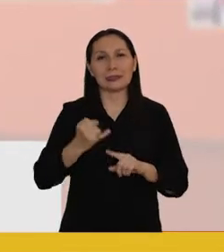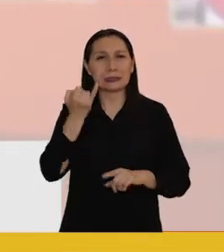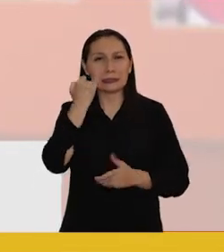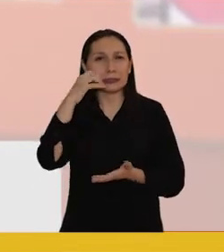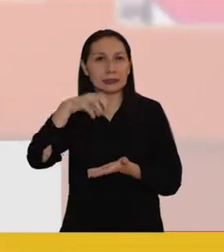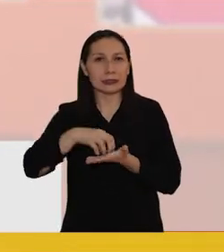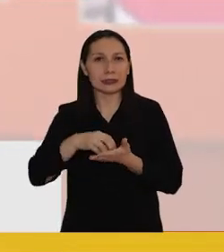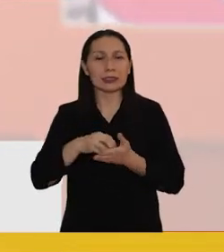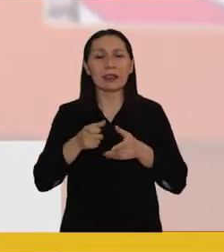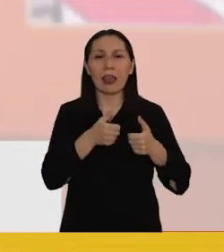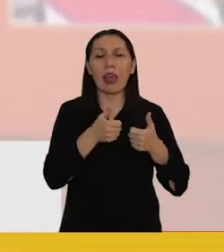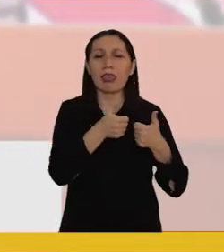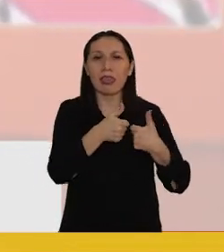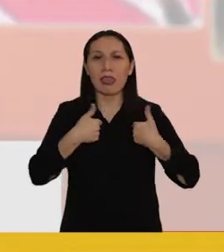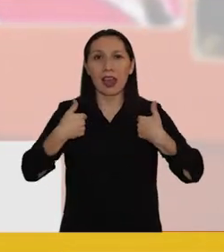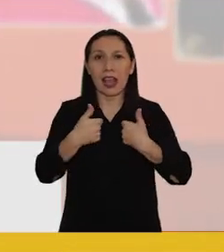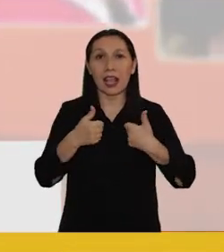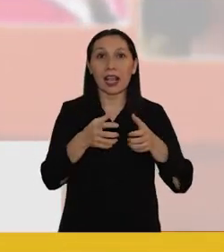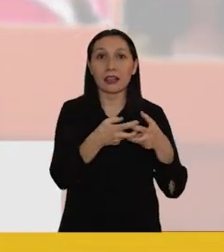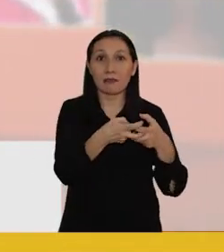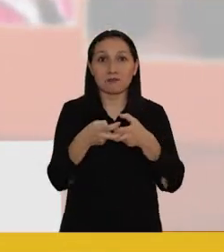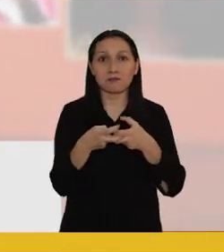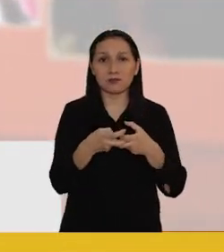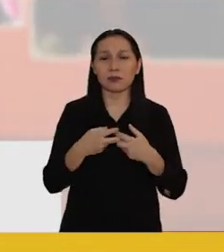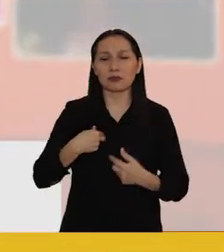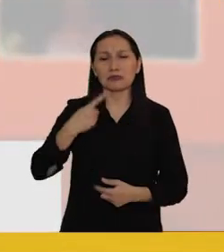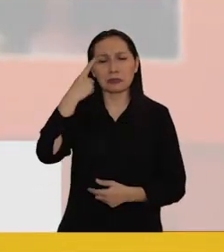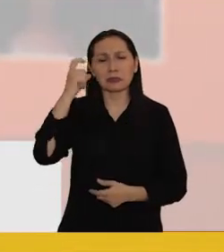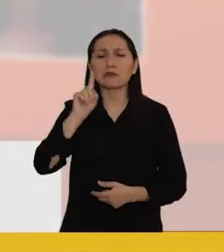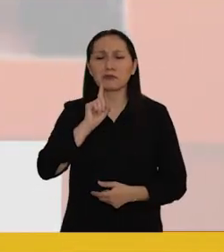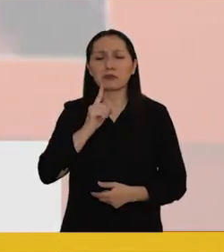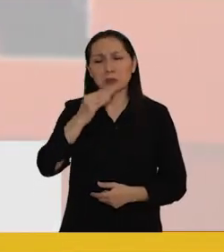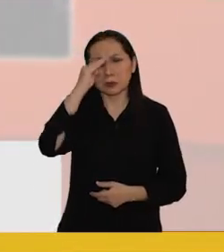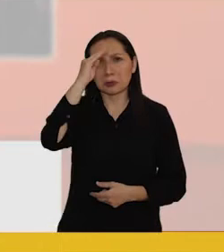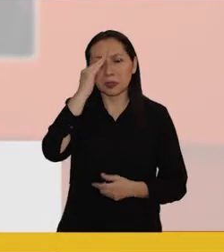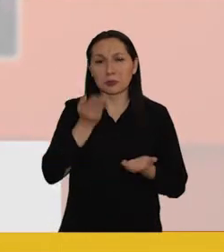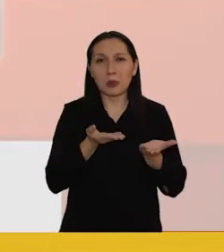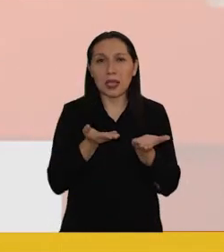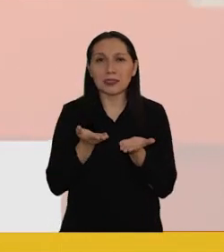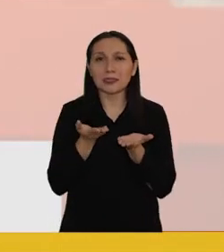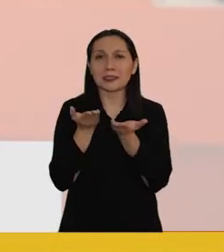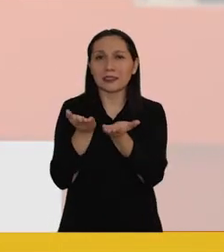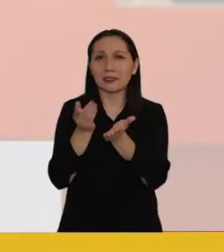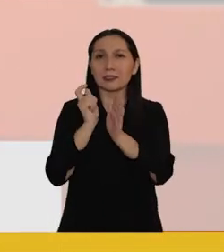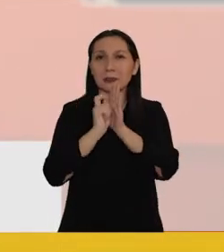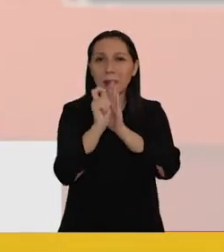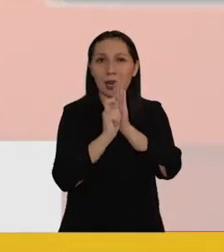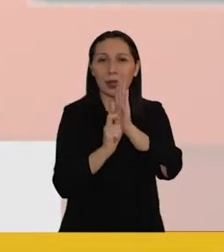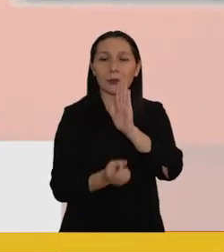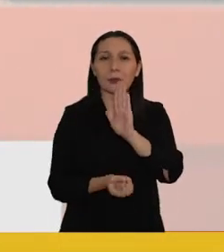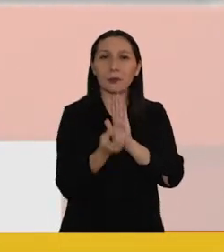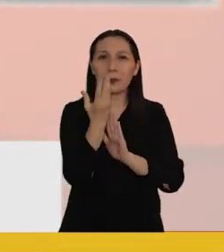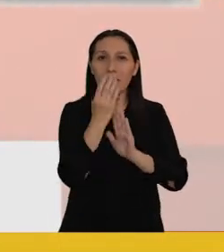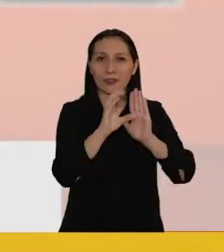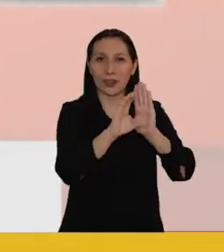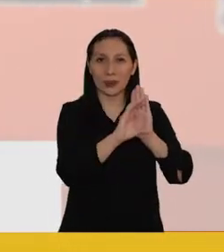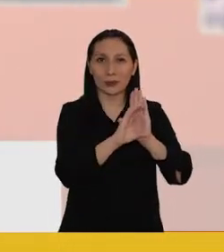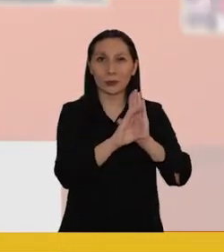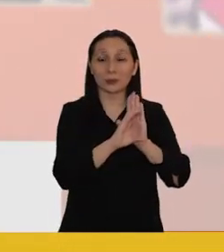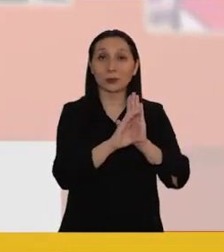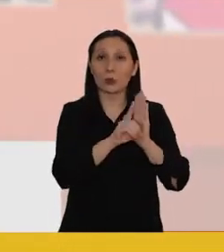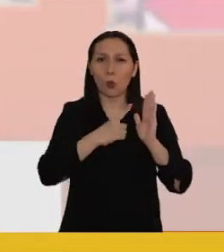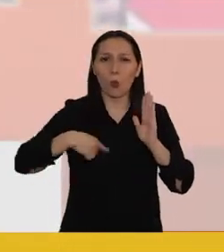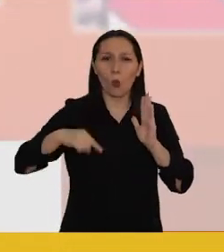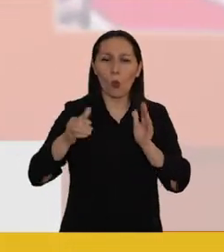Estado, fui intendente y dirigente gremial. Y creo que tengo la experiencia que la voy a poner al servicio para redactar una